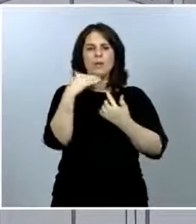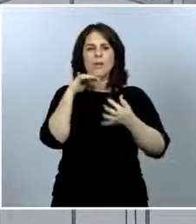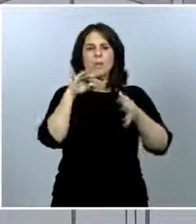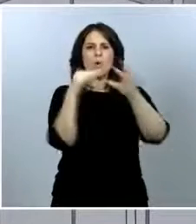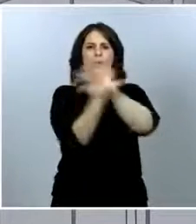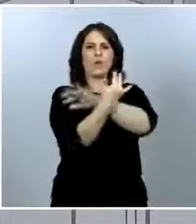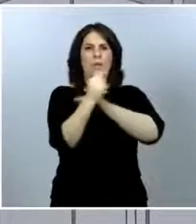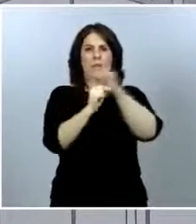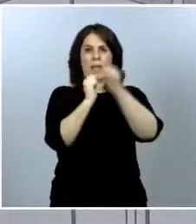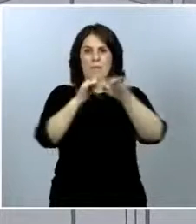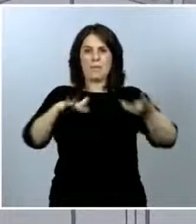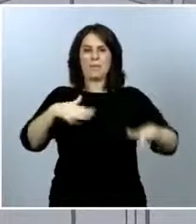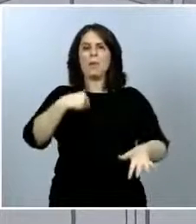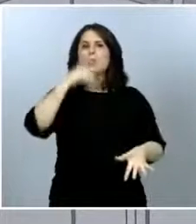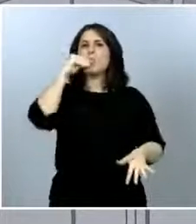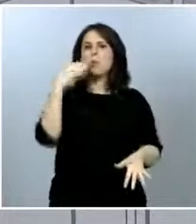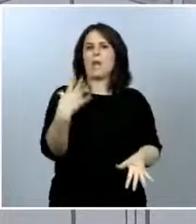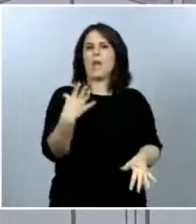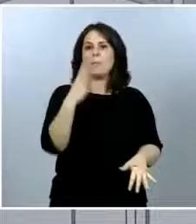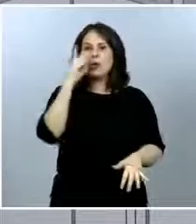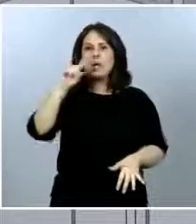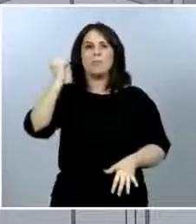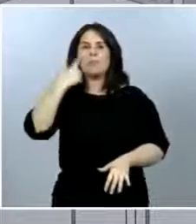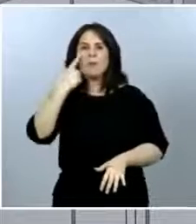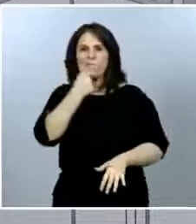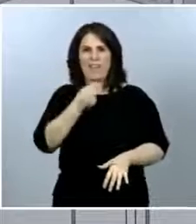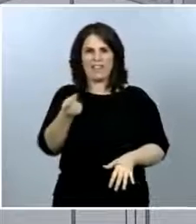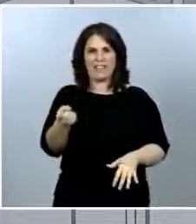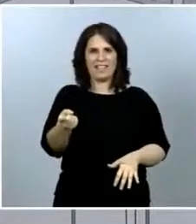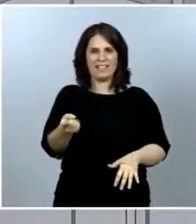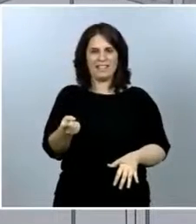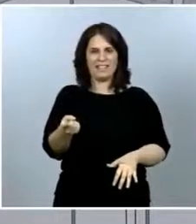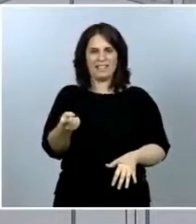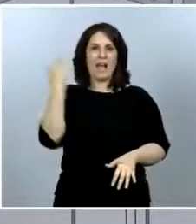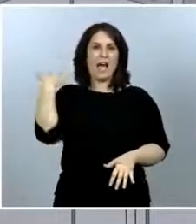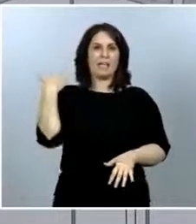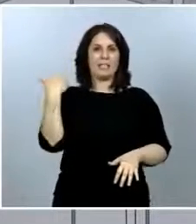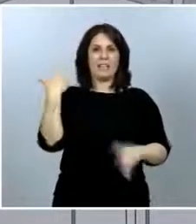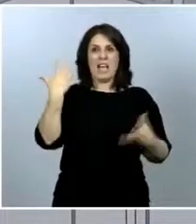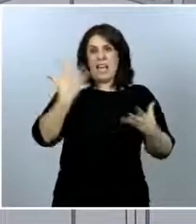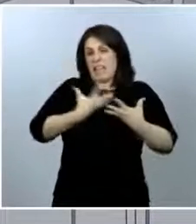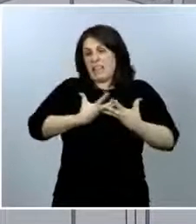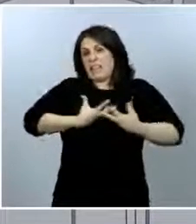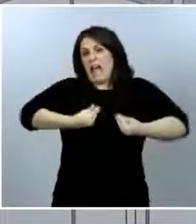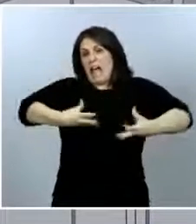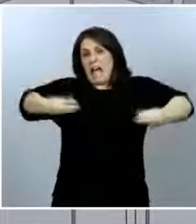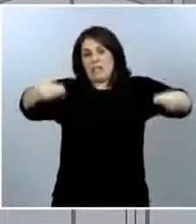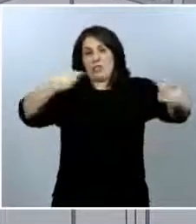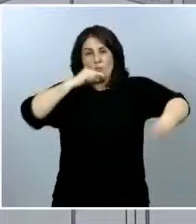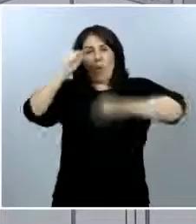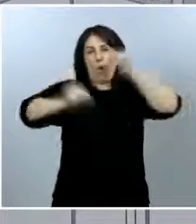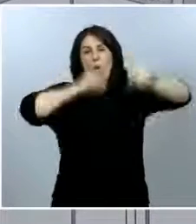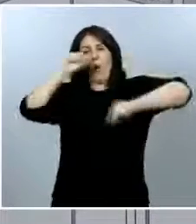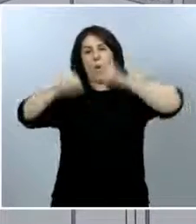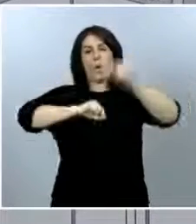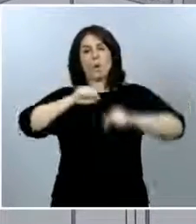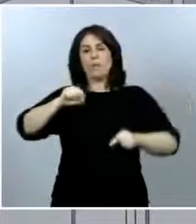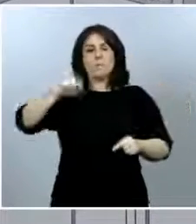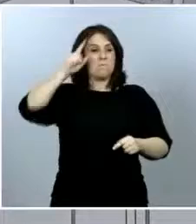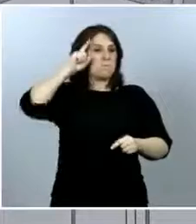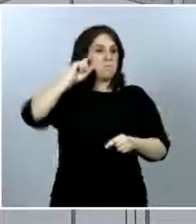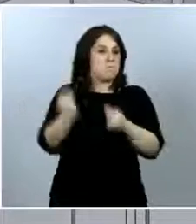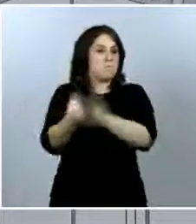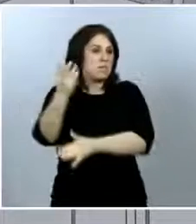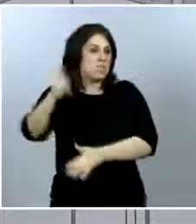volvemos a identificarlos. Ya no estamos en un número grande de casos que se nos diluyen, que no podemos identificar el origen, que no podemos identificar